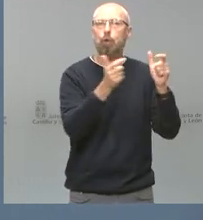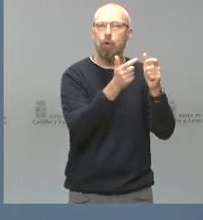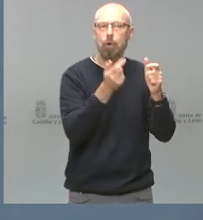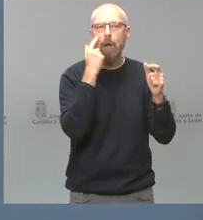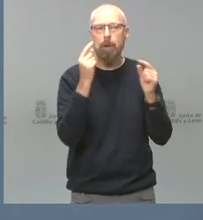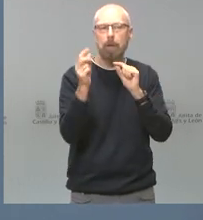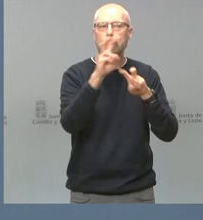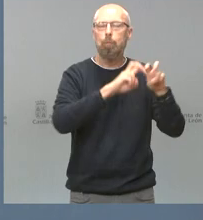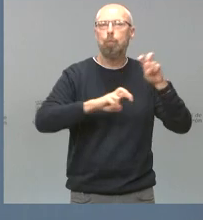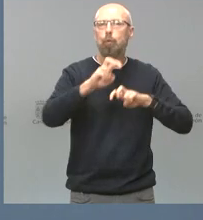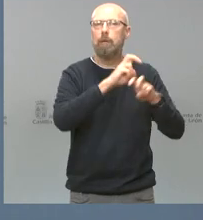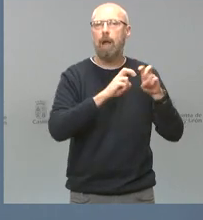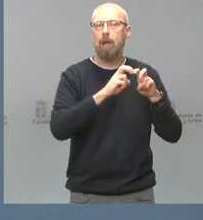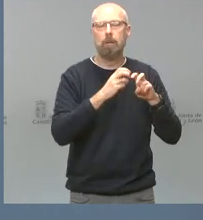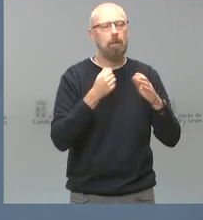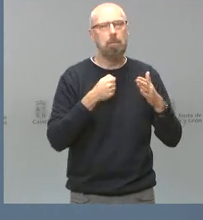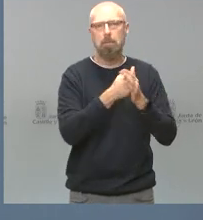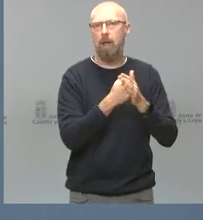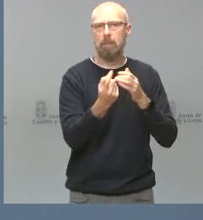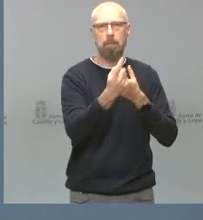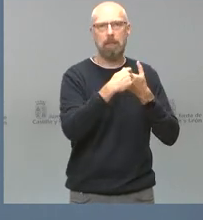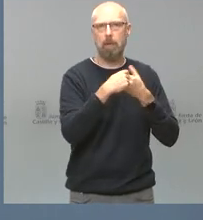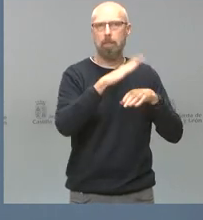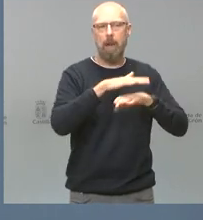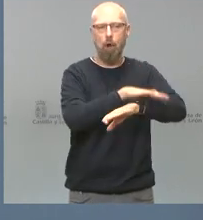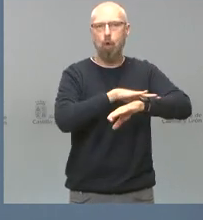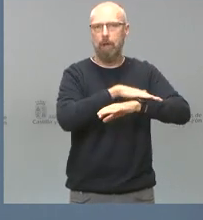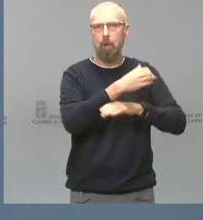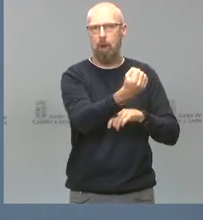la máxima participación del Gobierno en la resolución de este asunto que usted plantea.